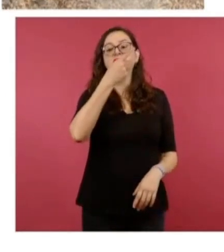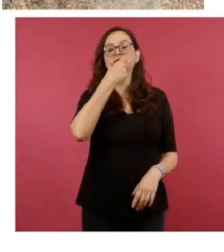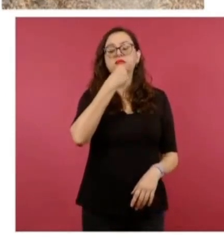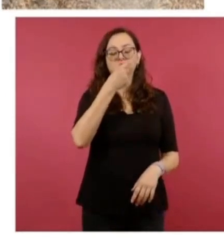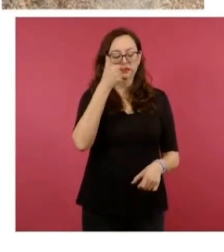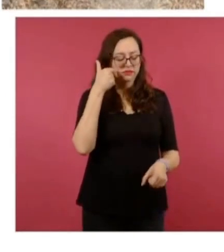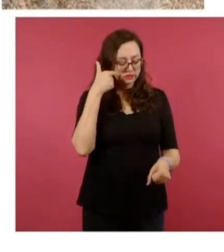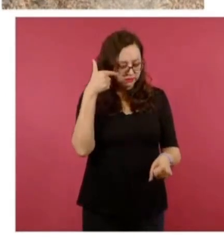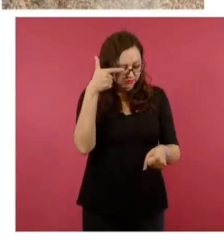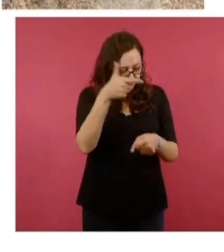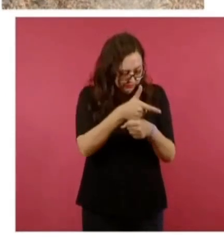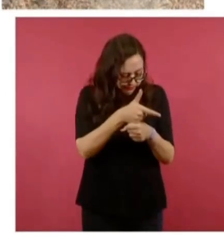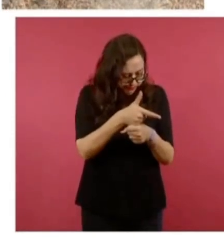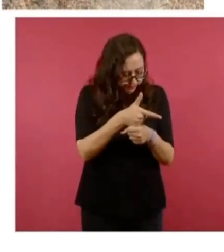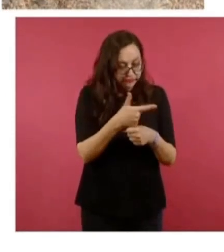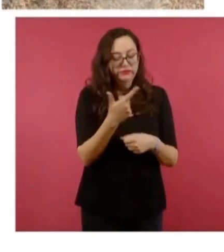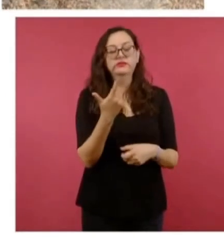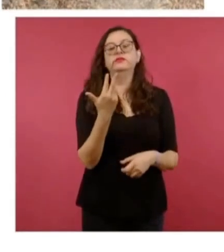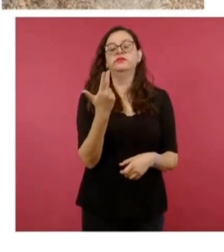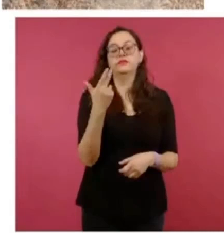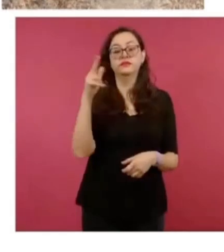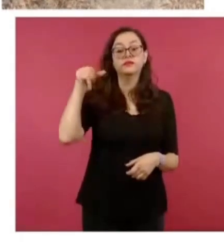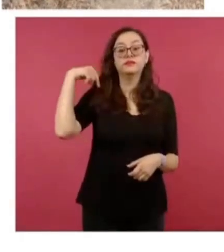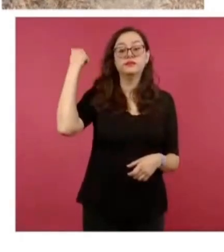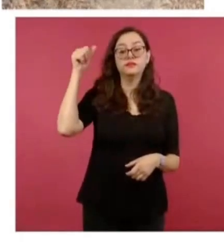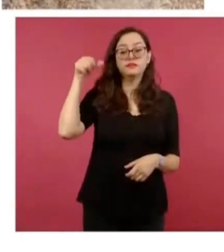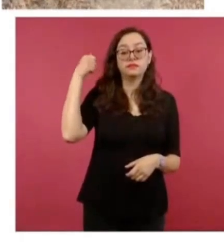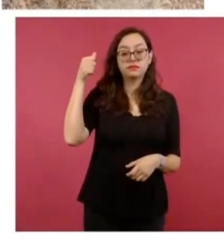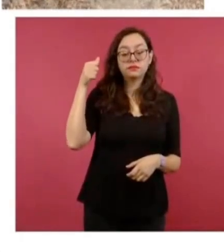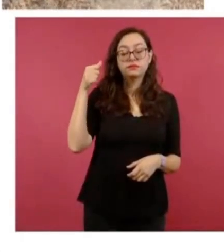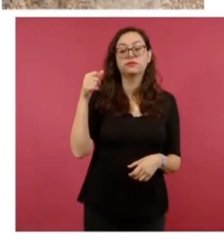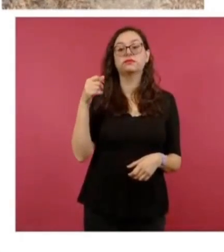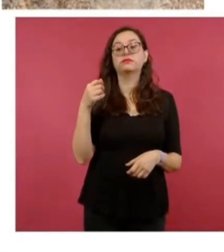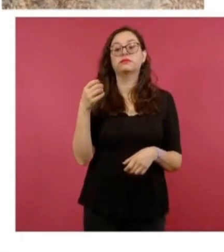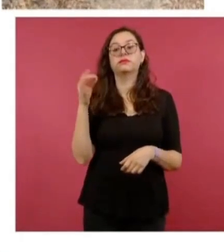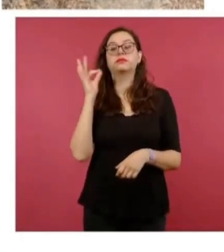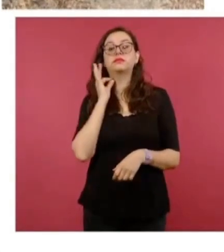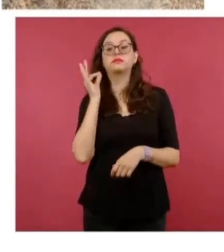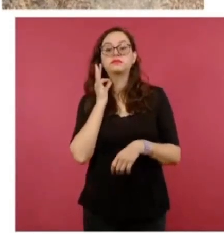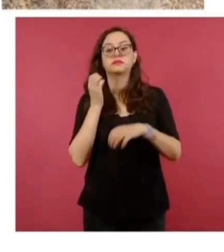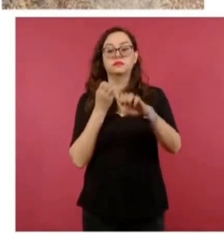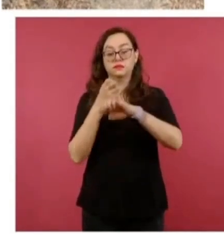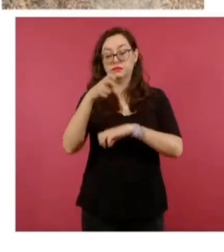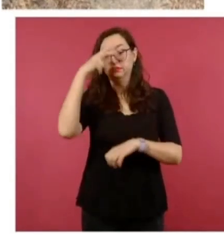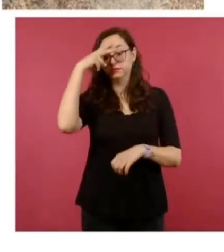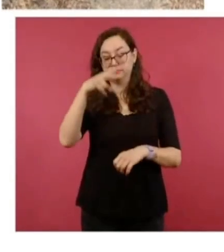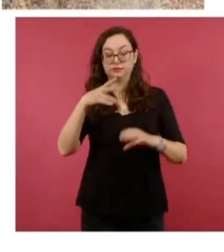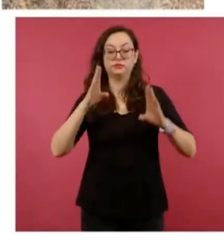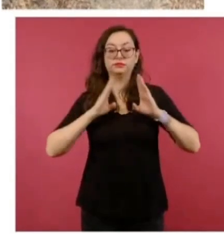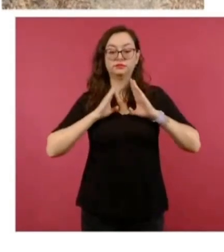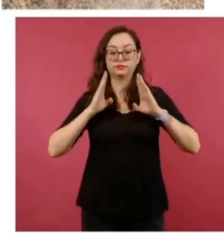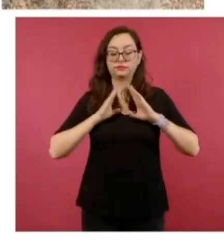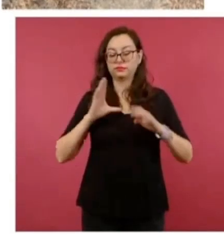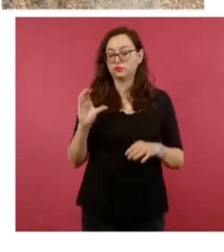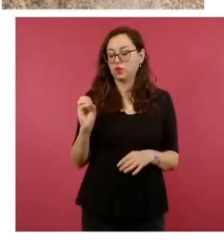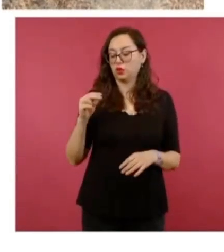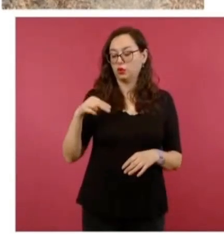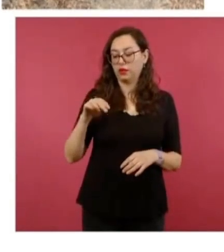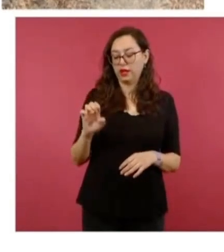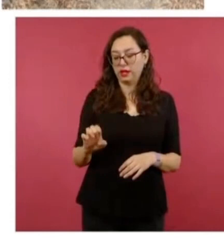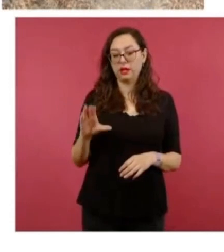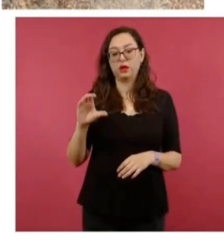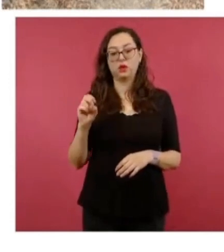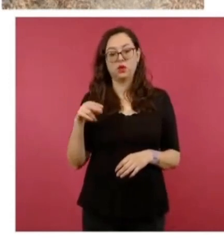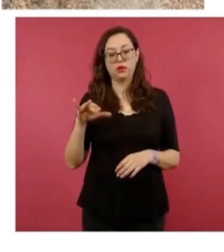hallazgo, el 25 de abril, la Fiscalía del Estado de México, con el apoyo del Ejército Mexicano, la CONAO, CONACE y Guardia